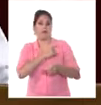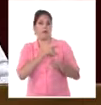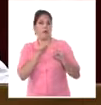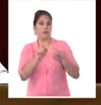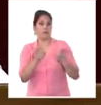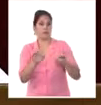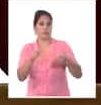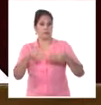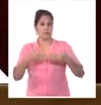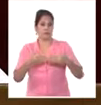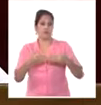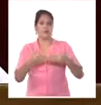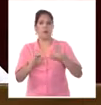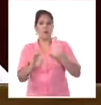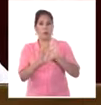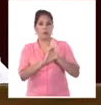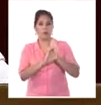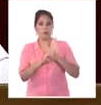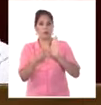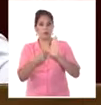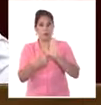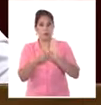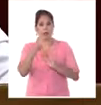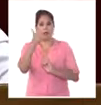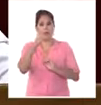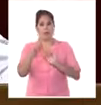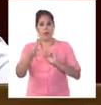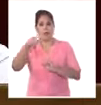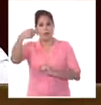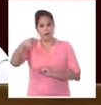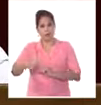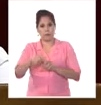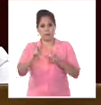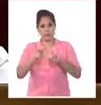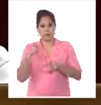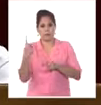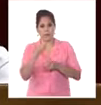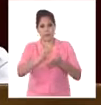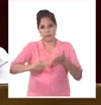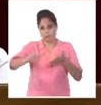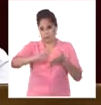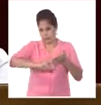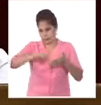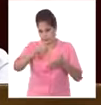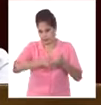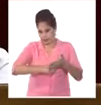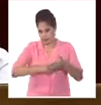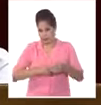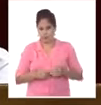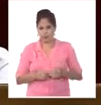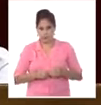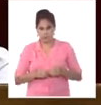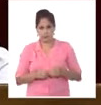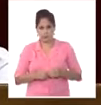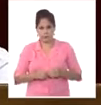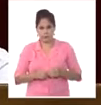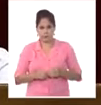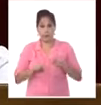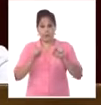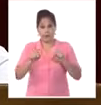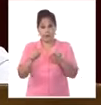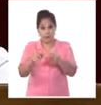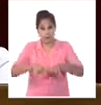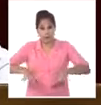culminó con la constitución de la décima legislatura de la Asamblea Nacional del Poder Popular. En este